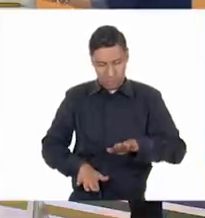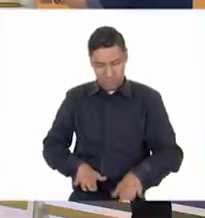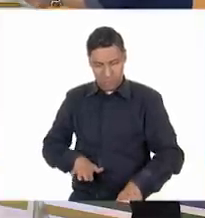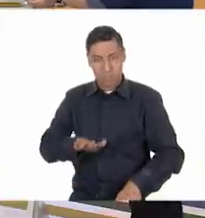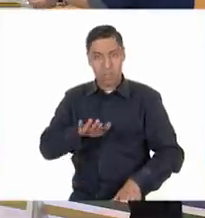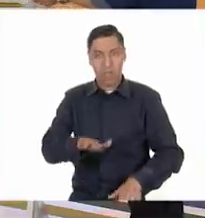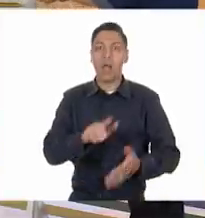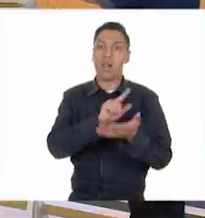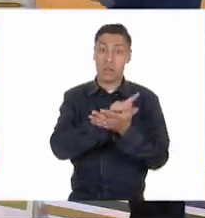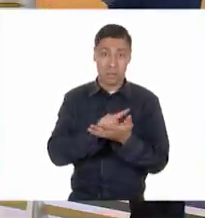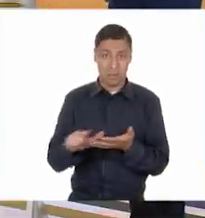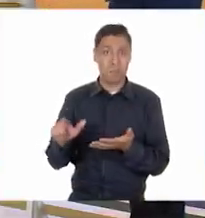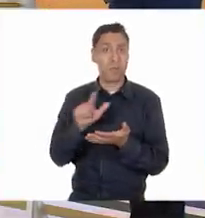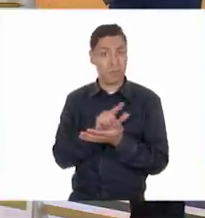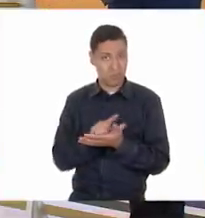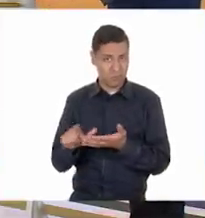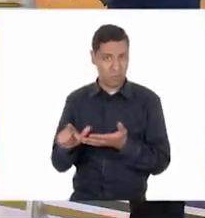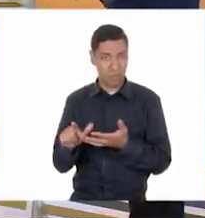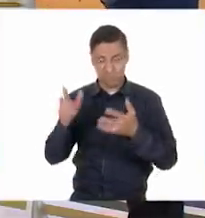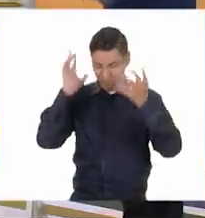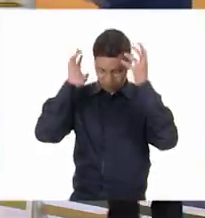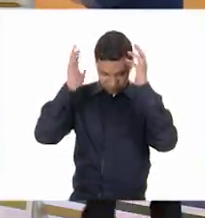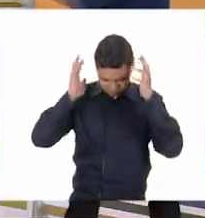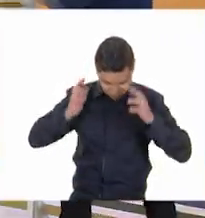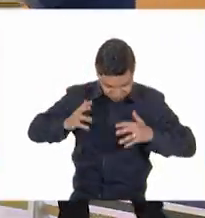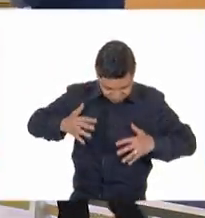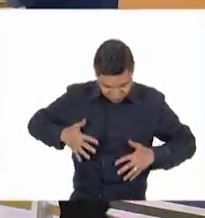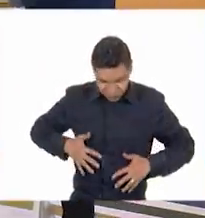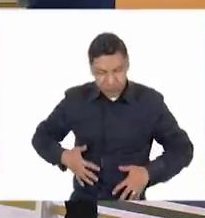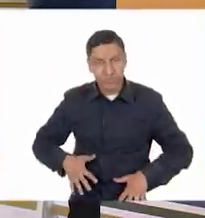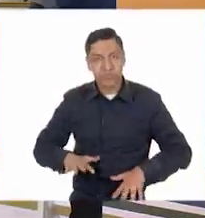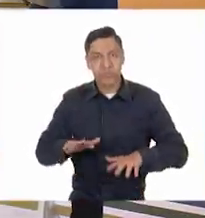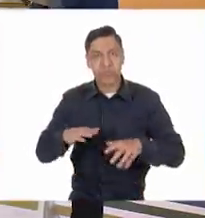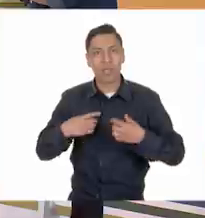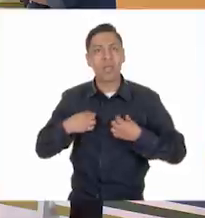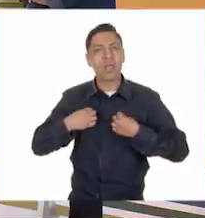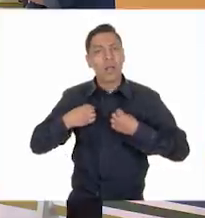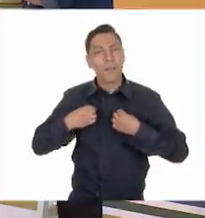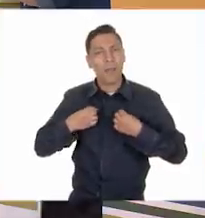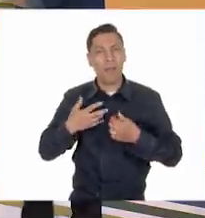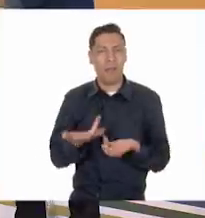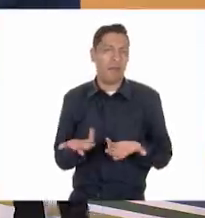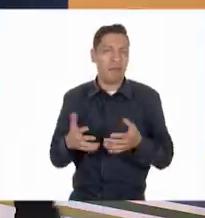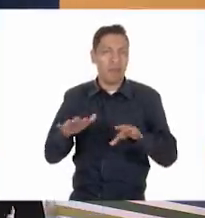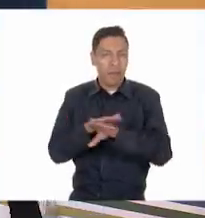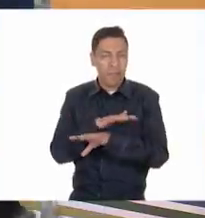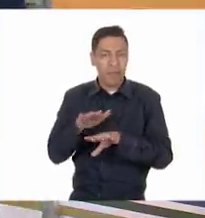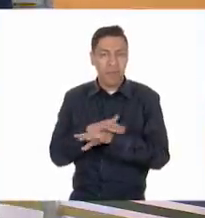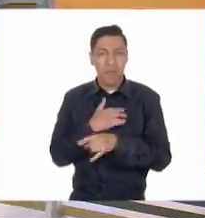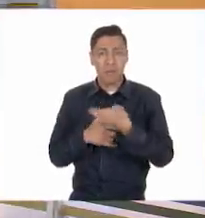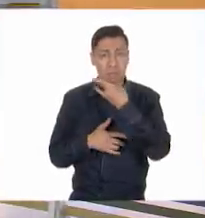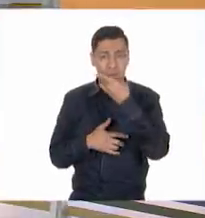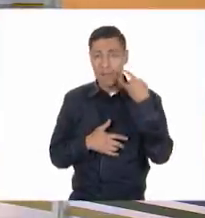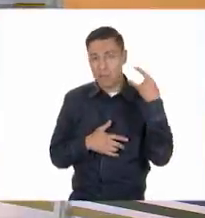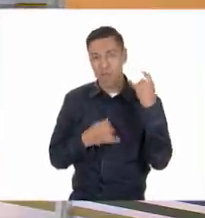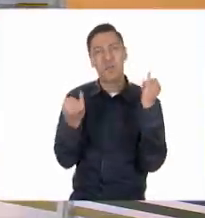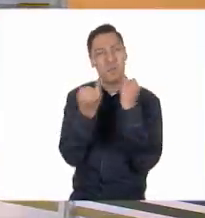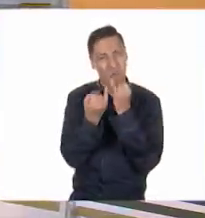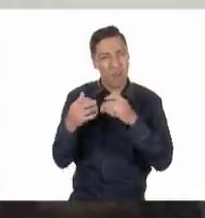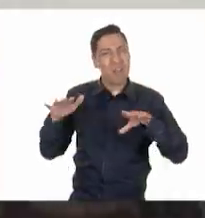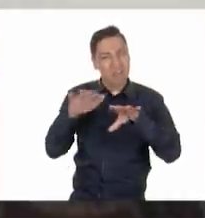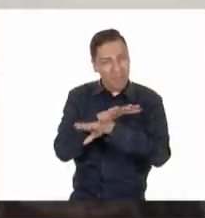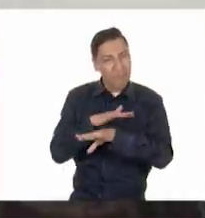higiene. Claro, higiene. Cambiar en la ropa interior todos los días. Mira, yo ya encontré